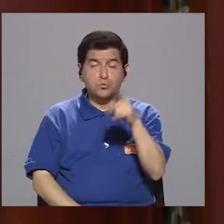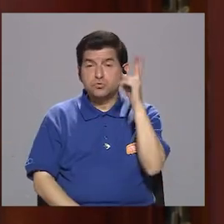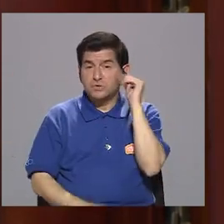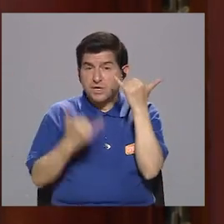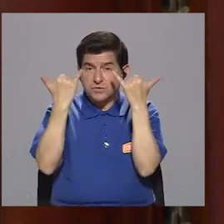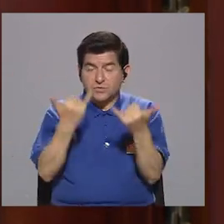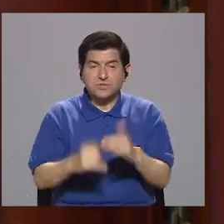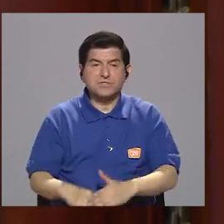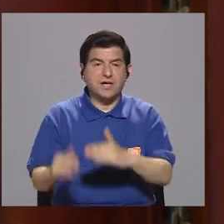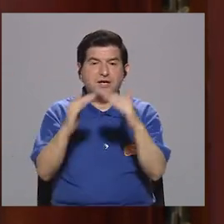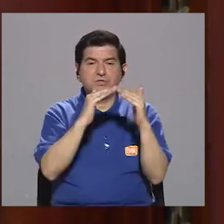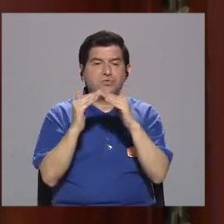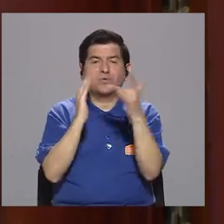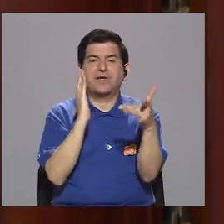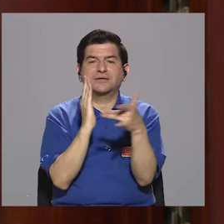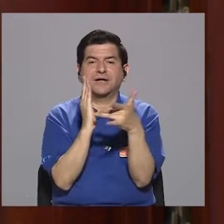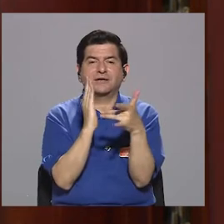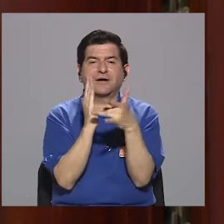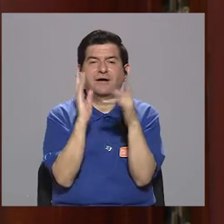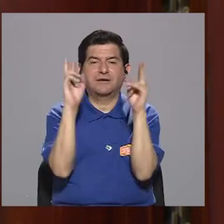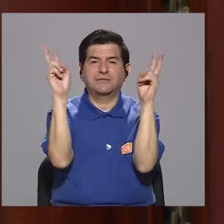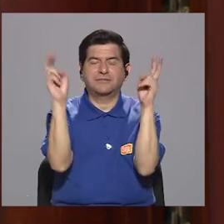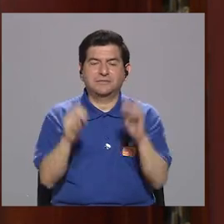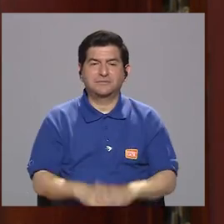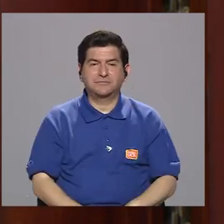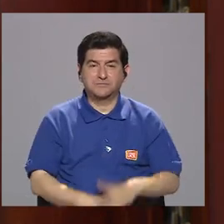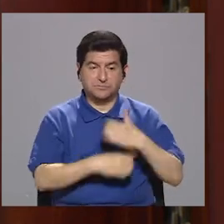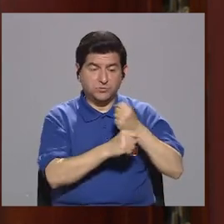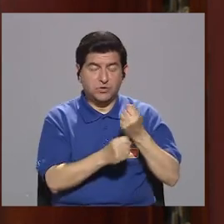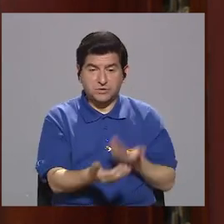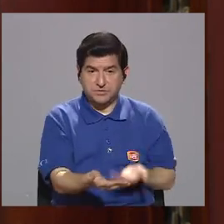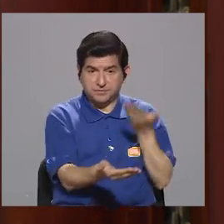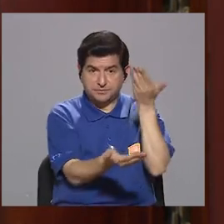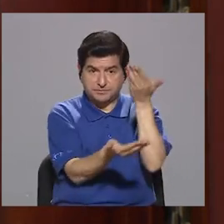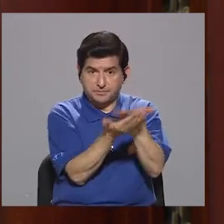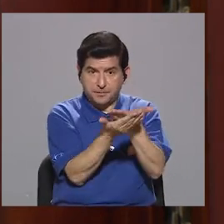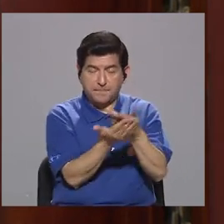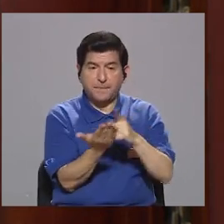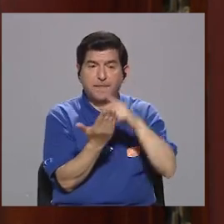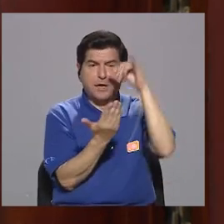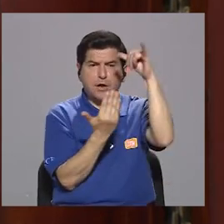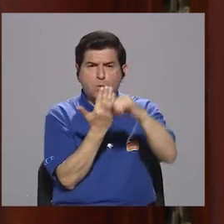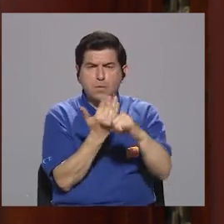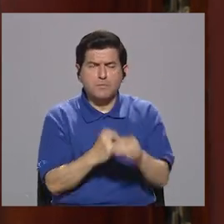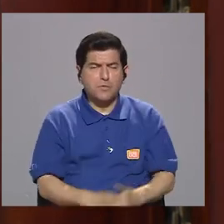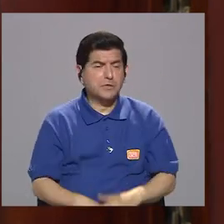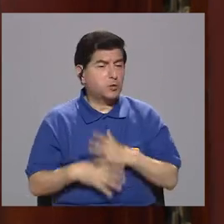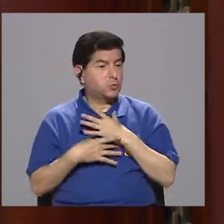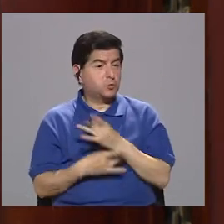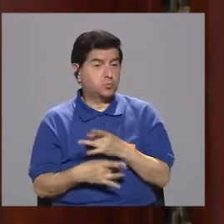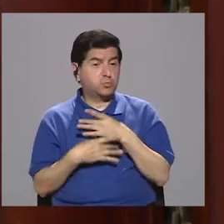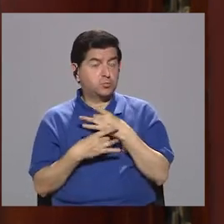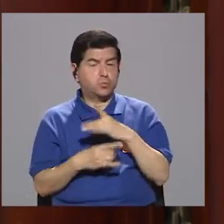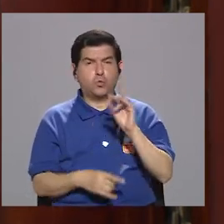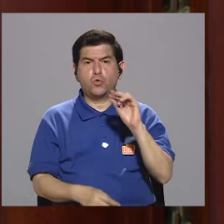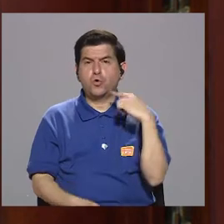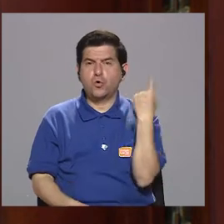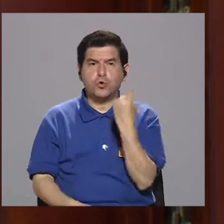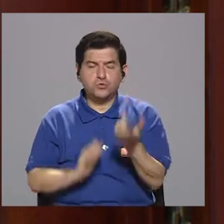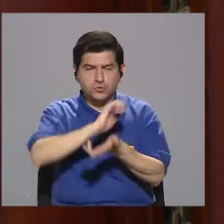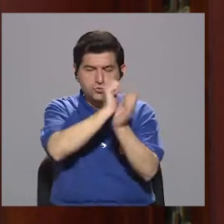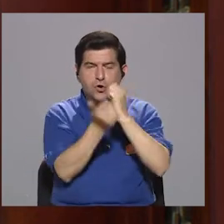ha escuchado, que se llama Ciudad Tecnológica. La municipalidad está proponiendo proyecto ambicioso, que no solo